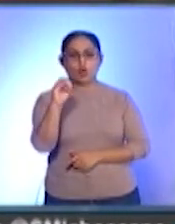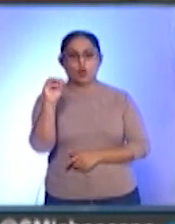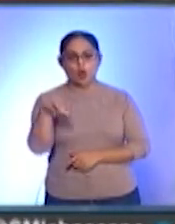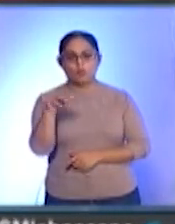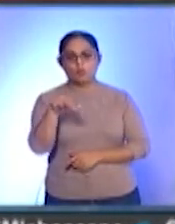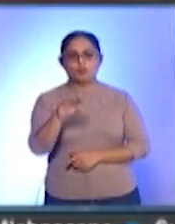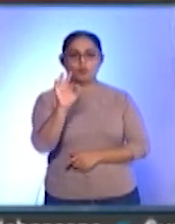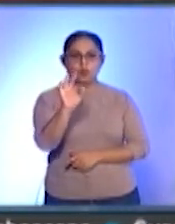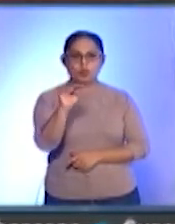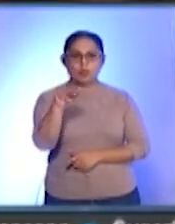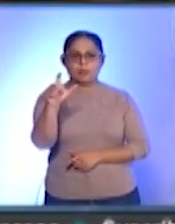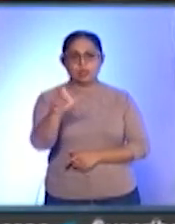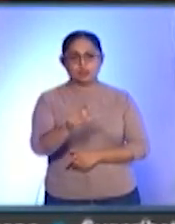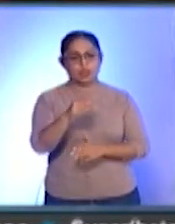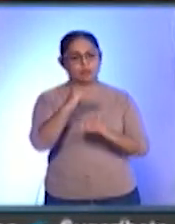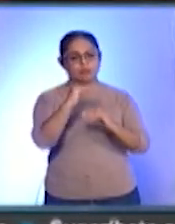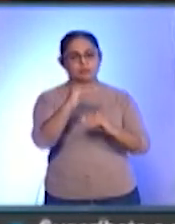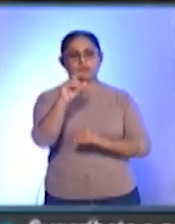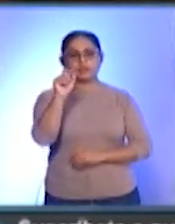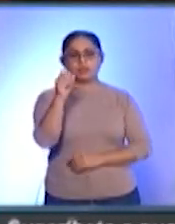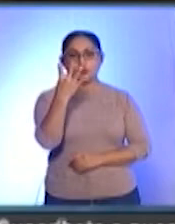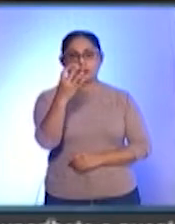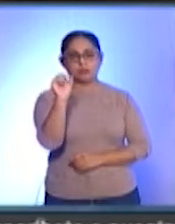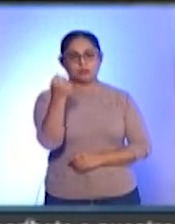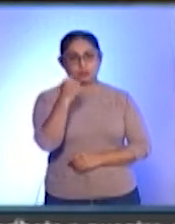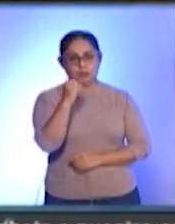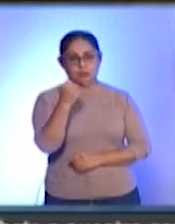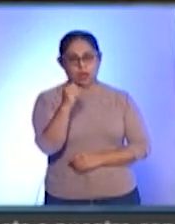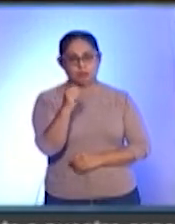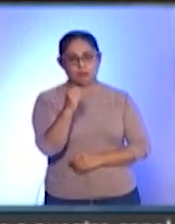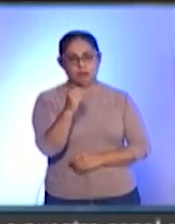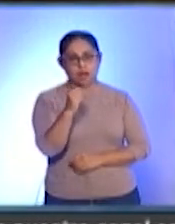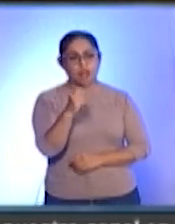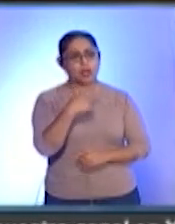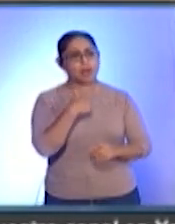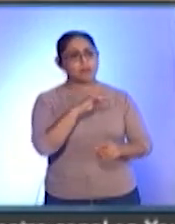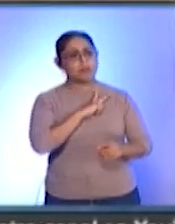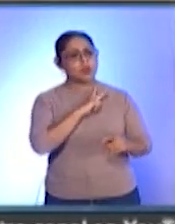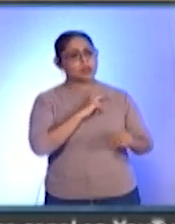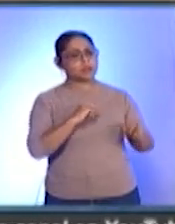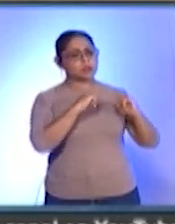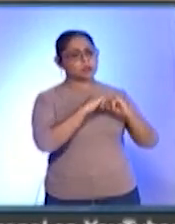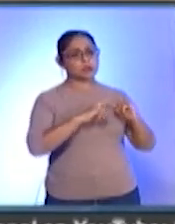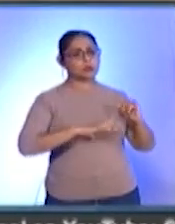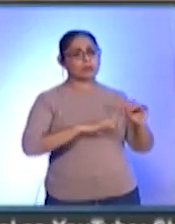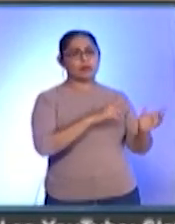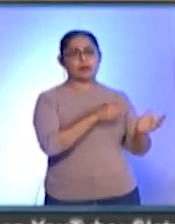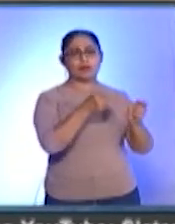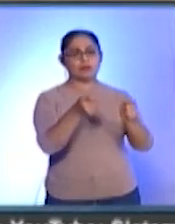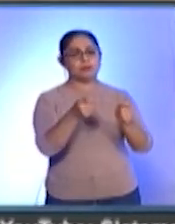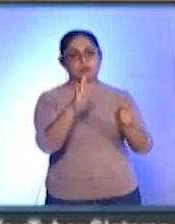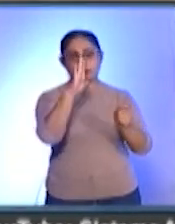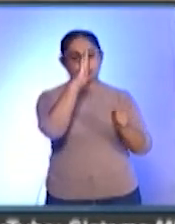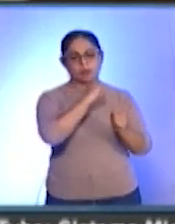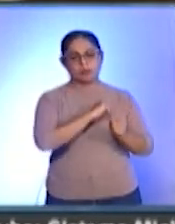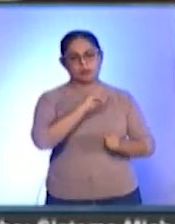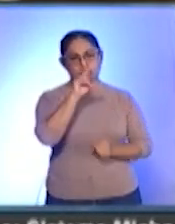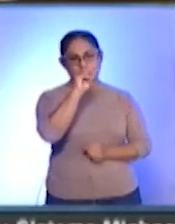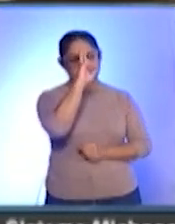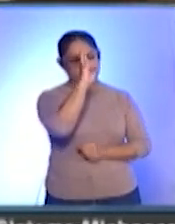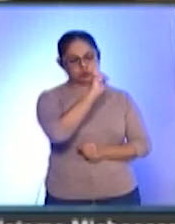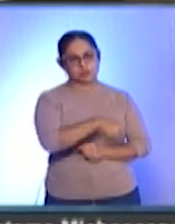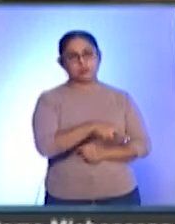hasta el 24 de septiembre. No se aceptarán trabajos con fines institucionales, promocionales o comerciales y los